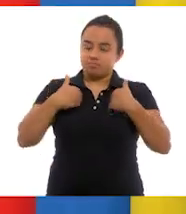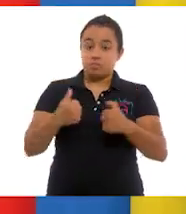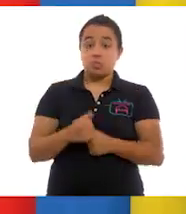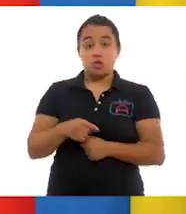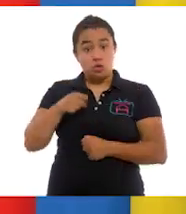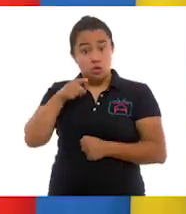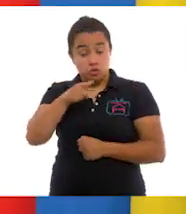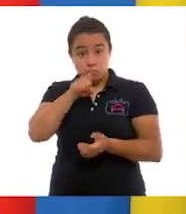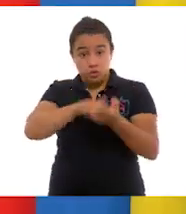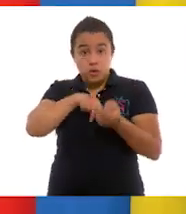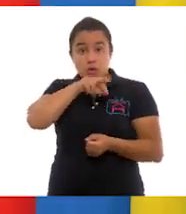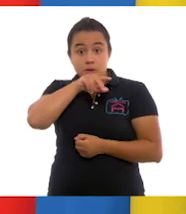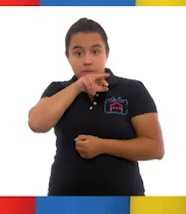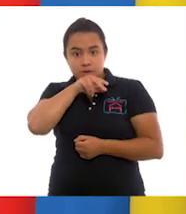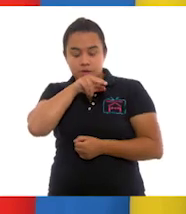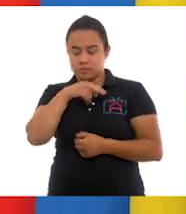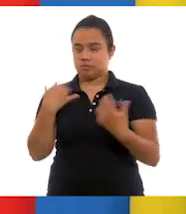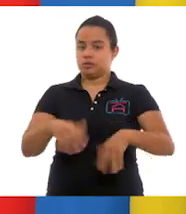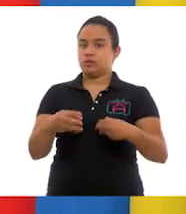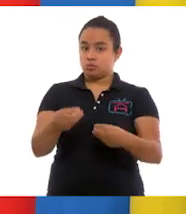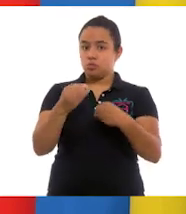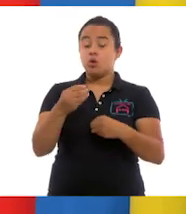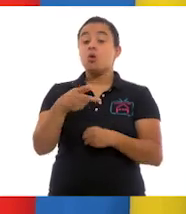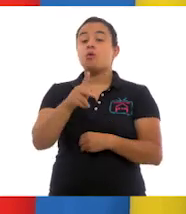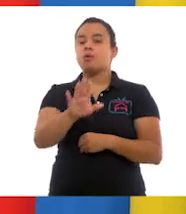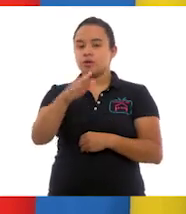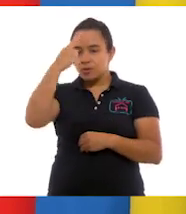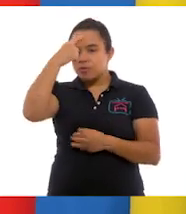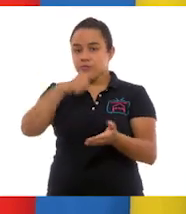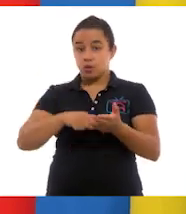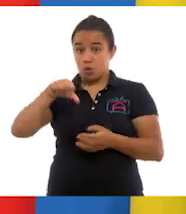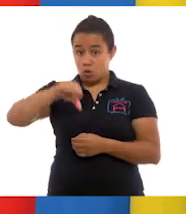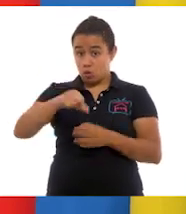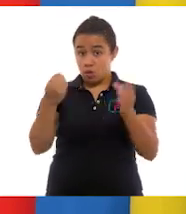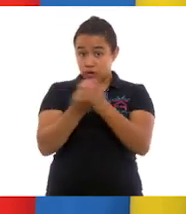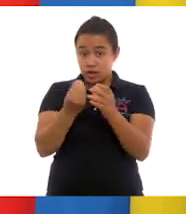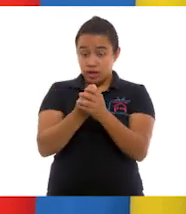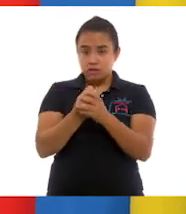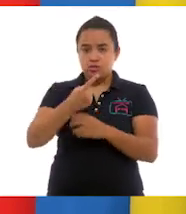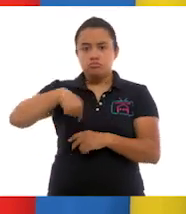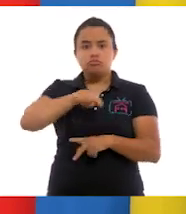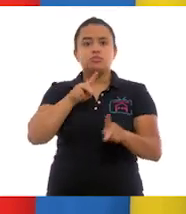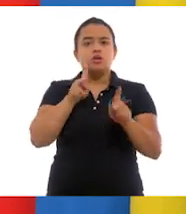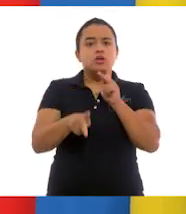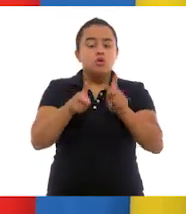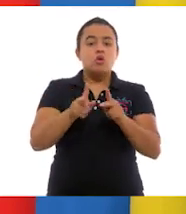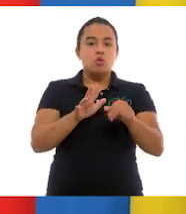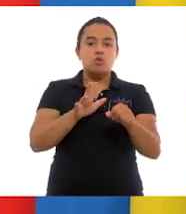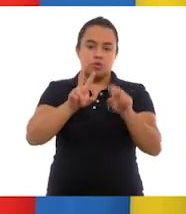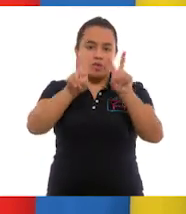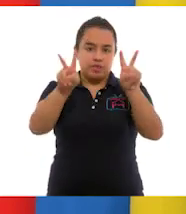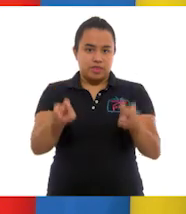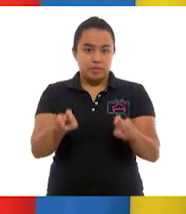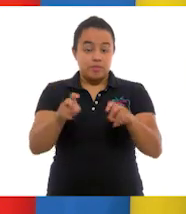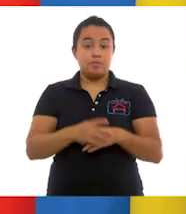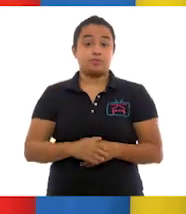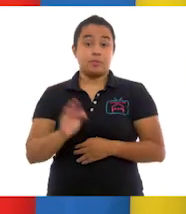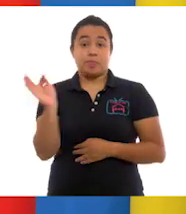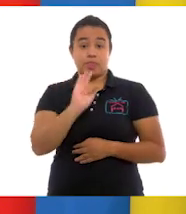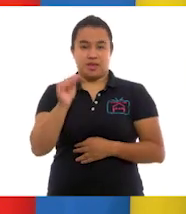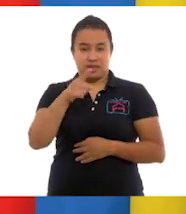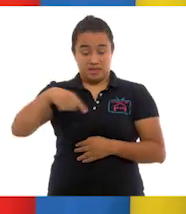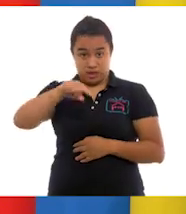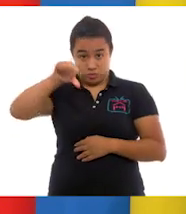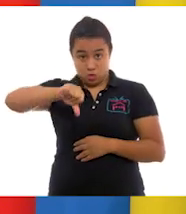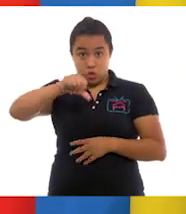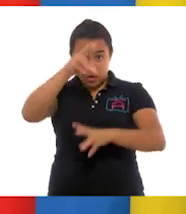preocupación es mucha. ¿Pero qué crees? En la clase de hoy vamos a hablar justamente de este tema. Seguramente con lo que